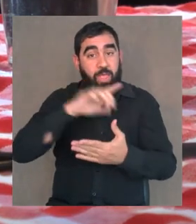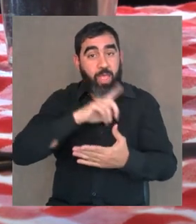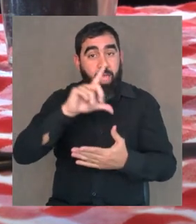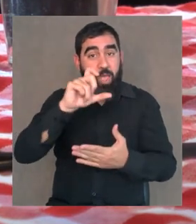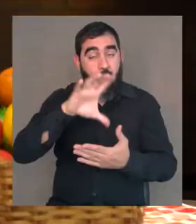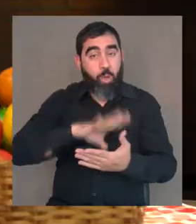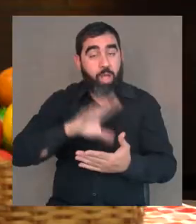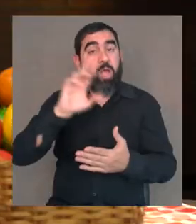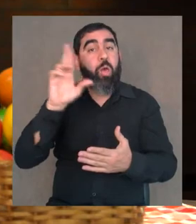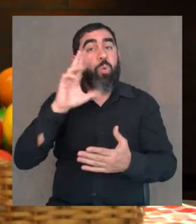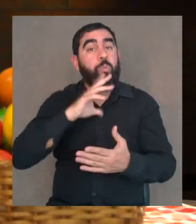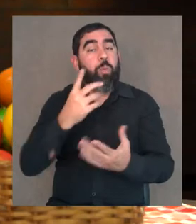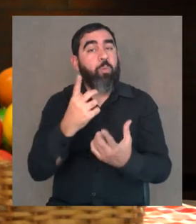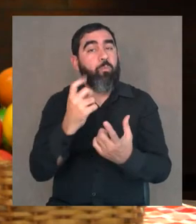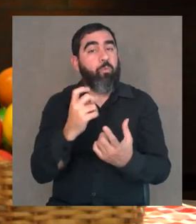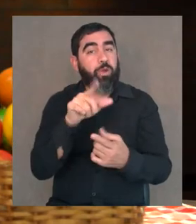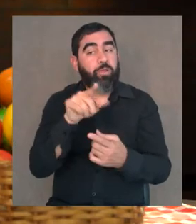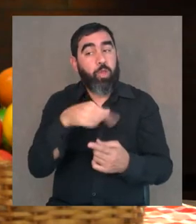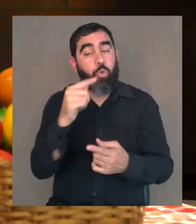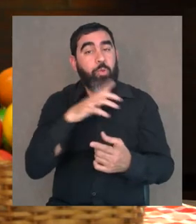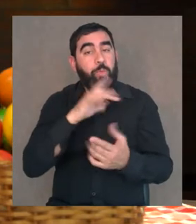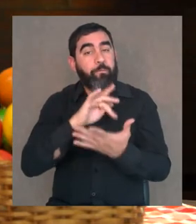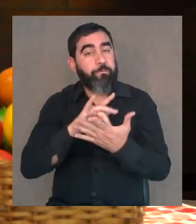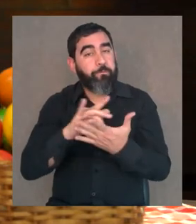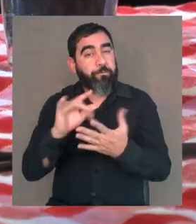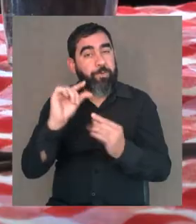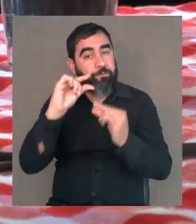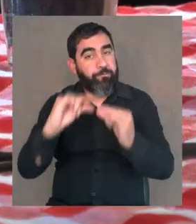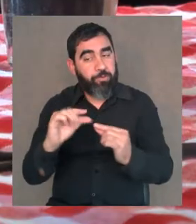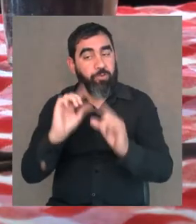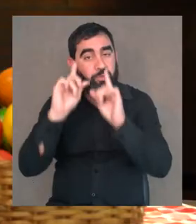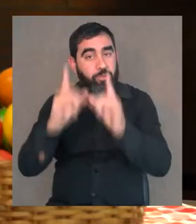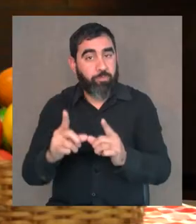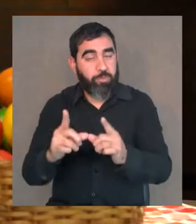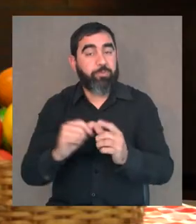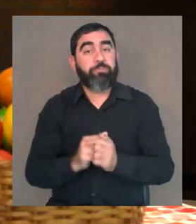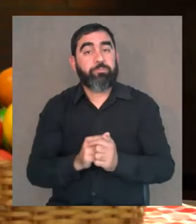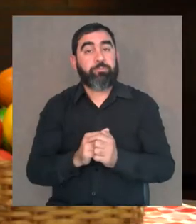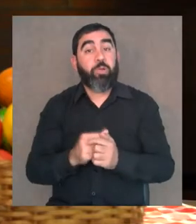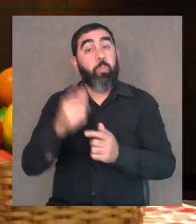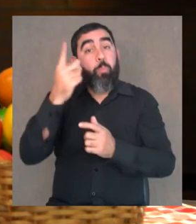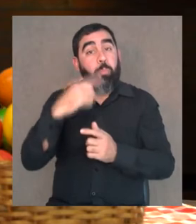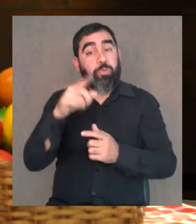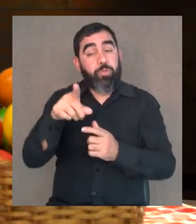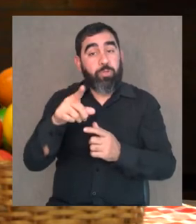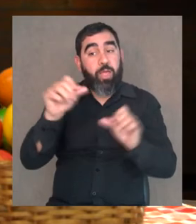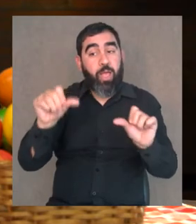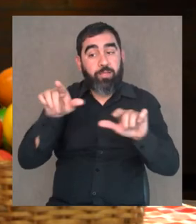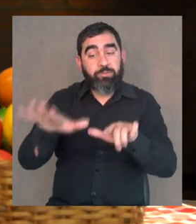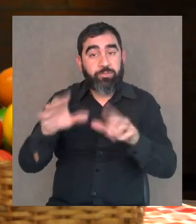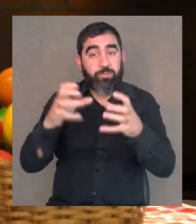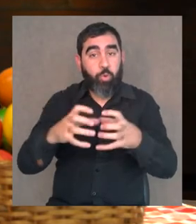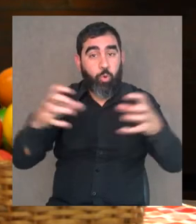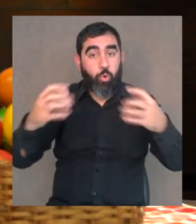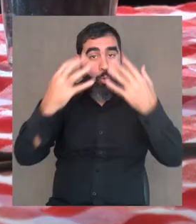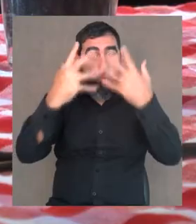El que tiene más agua va a tener un sonido más grave. Y el que no tiene o tiene menos va a tener un sonido más agudo. Por eso los ubiqué de esta